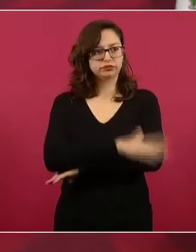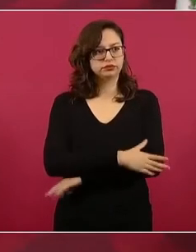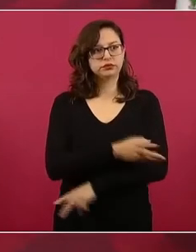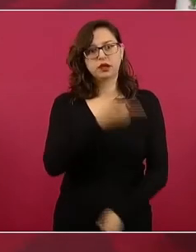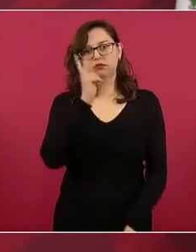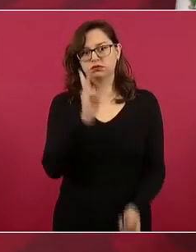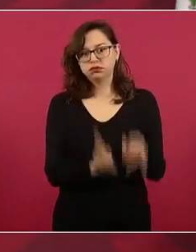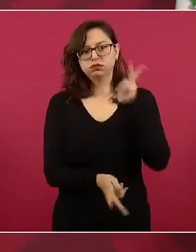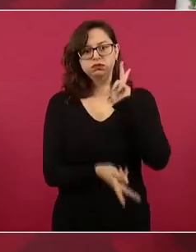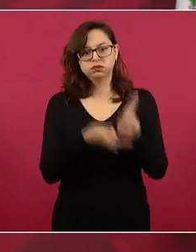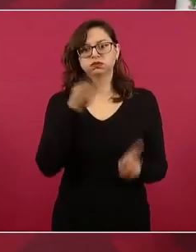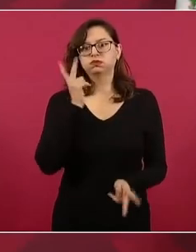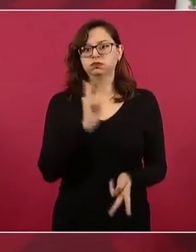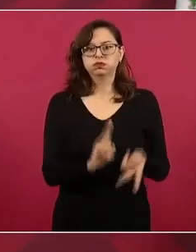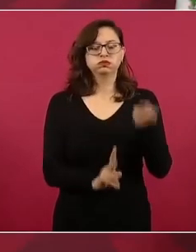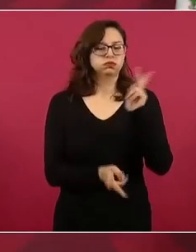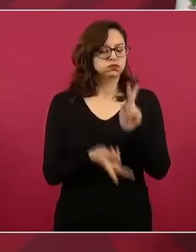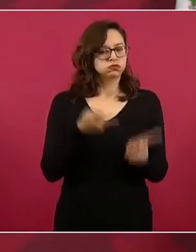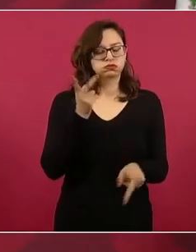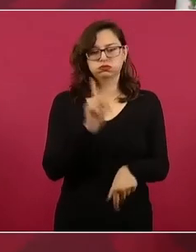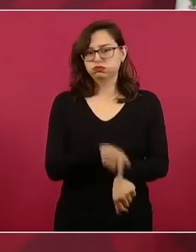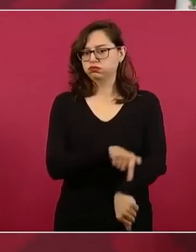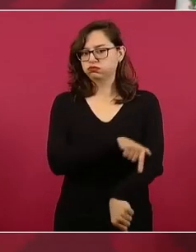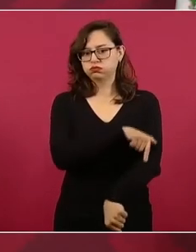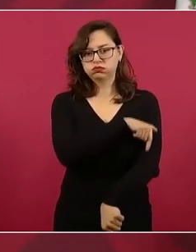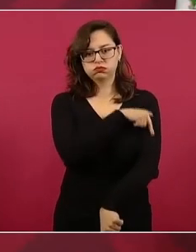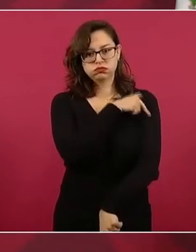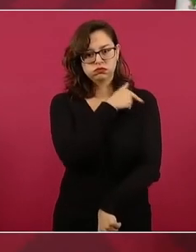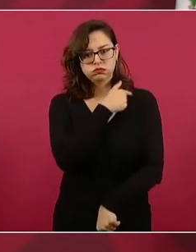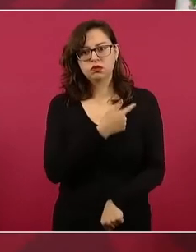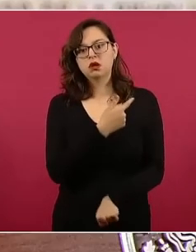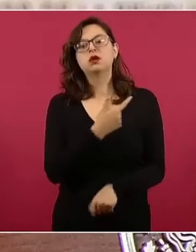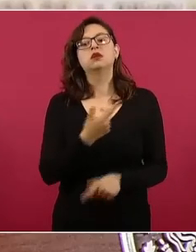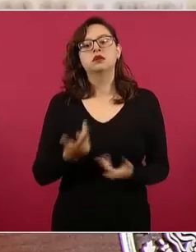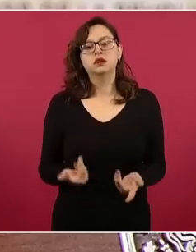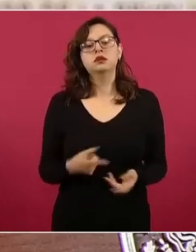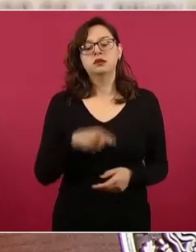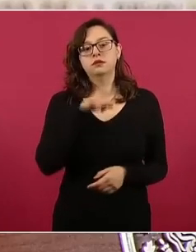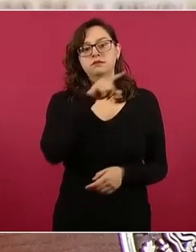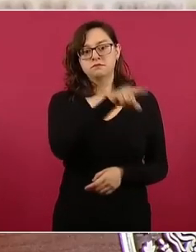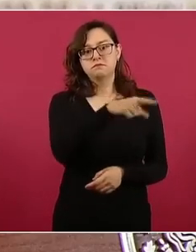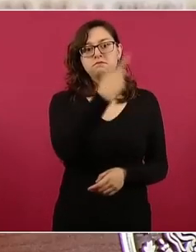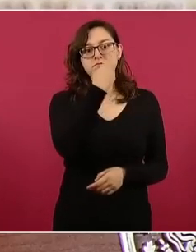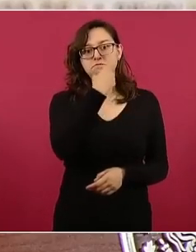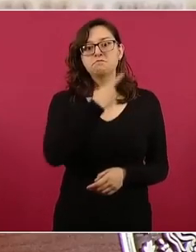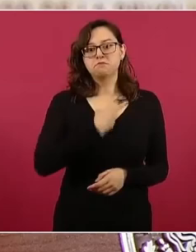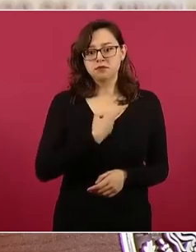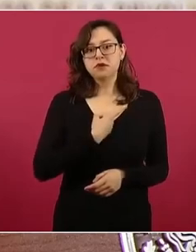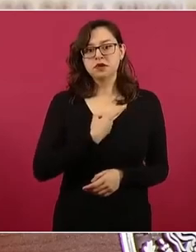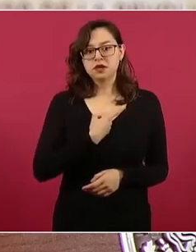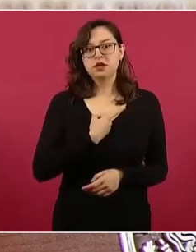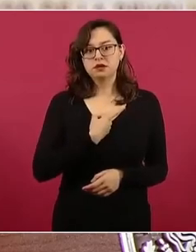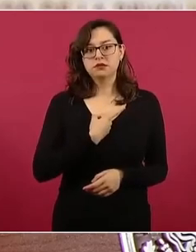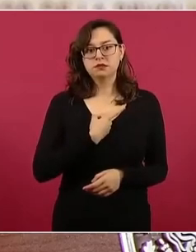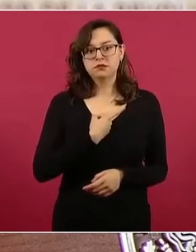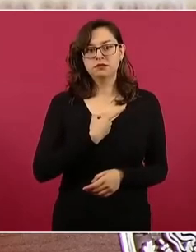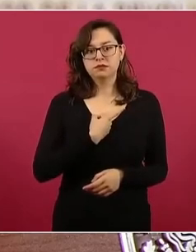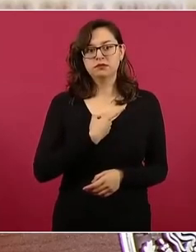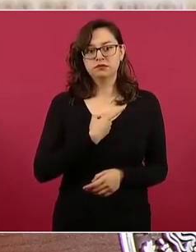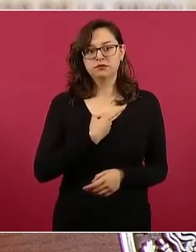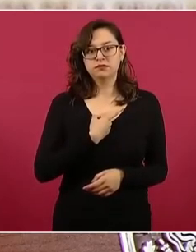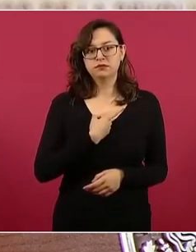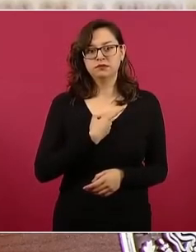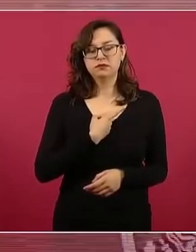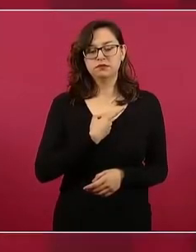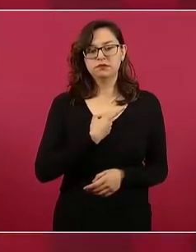además de que él me ha mandado a decir que quiere platicar conmigo no